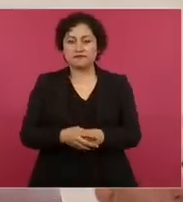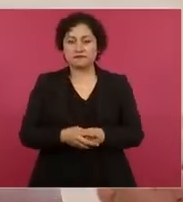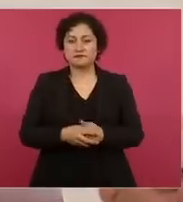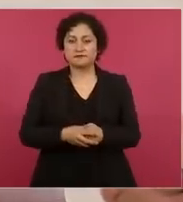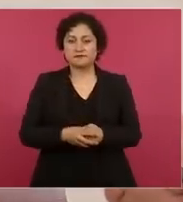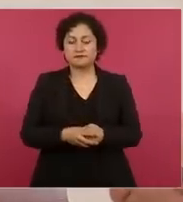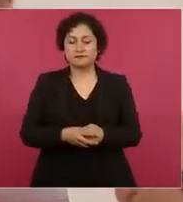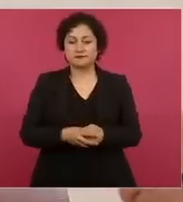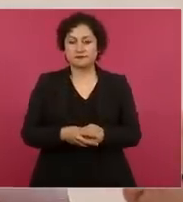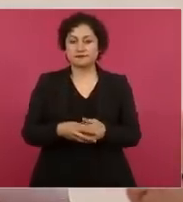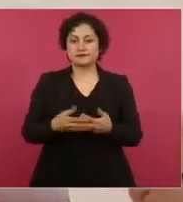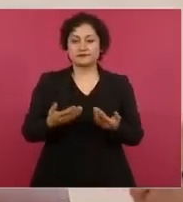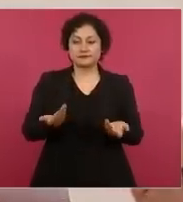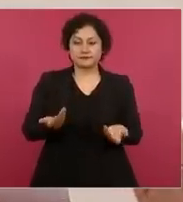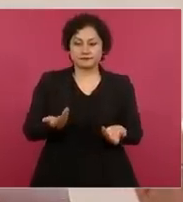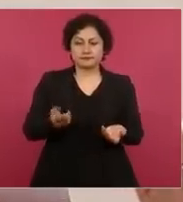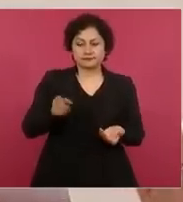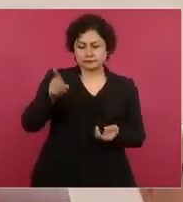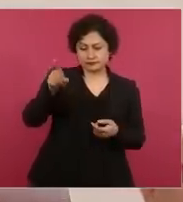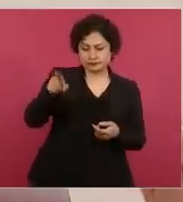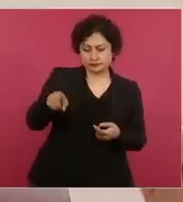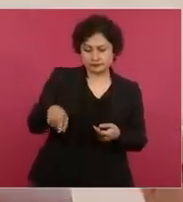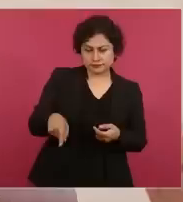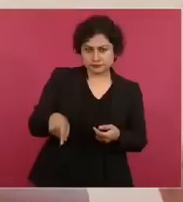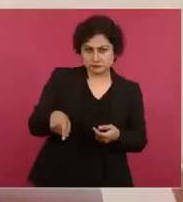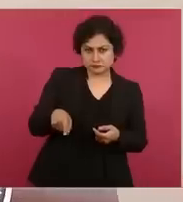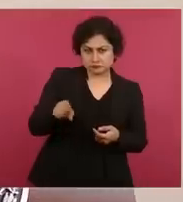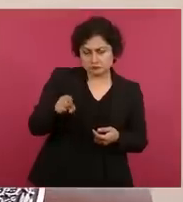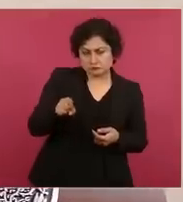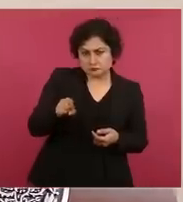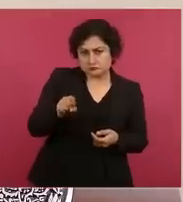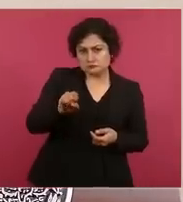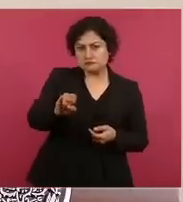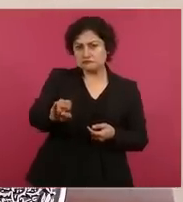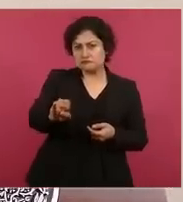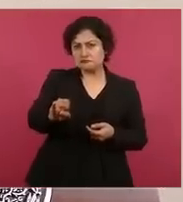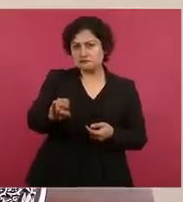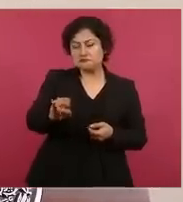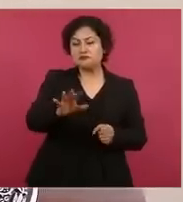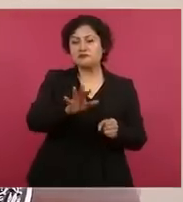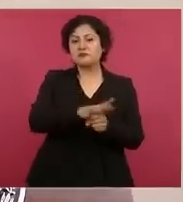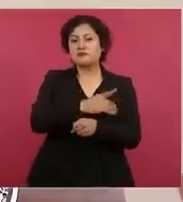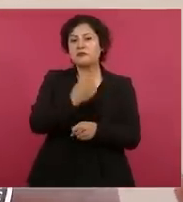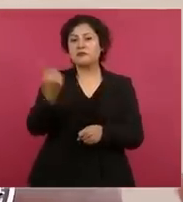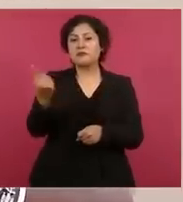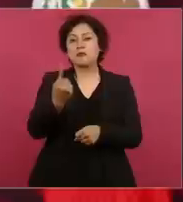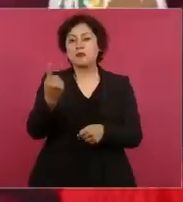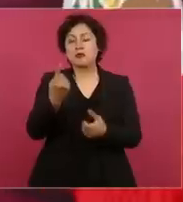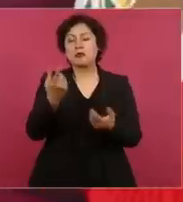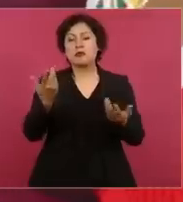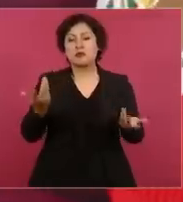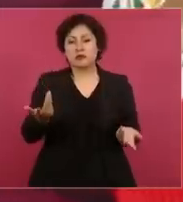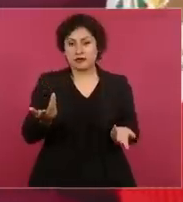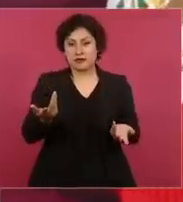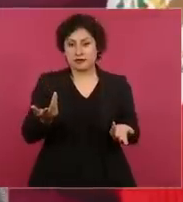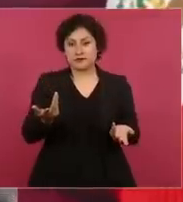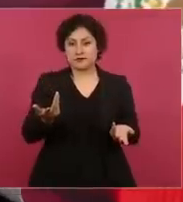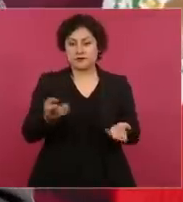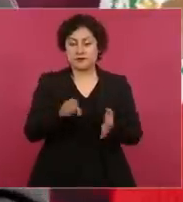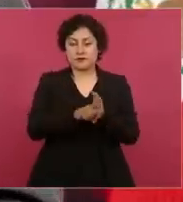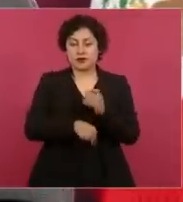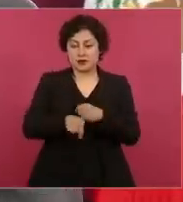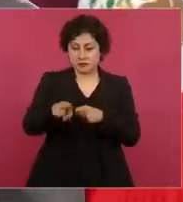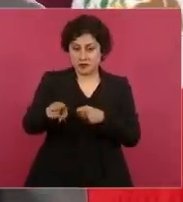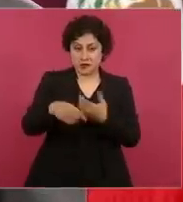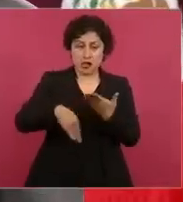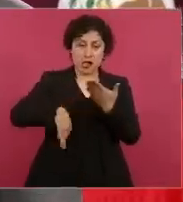Y es cierto, porque cuando tiene uno un opositor así, directo, pues